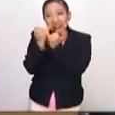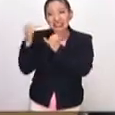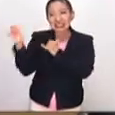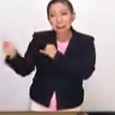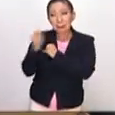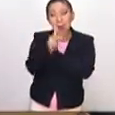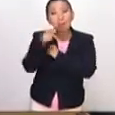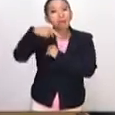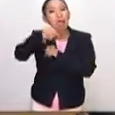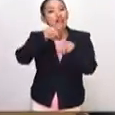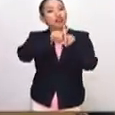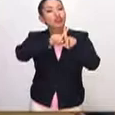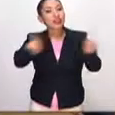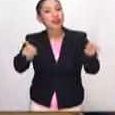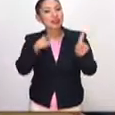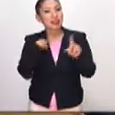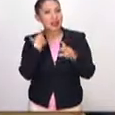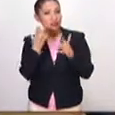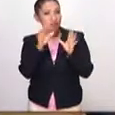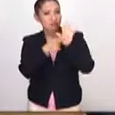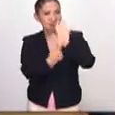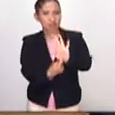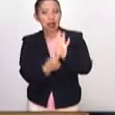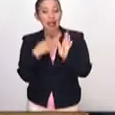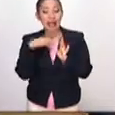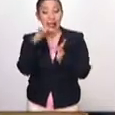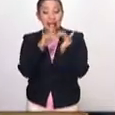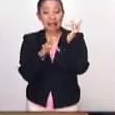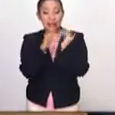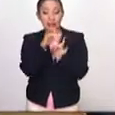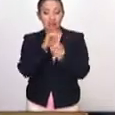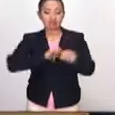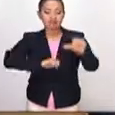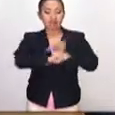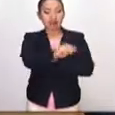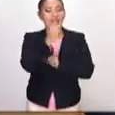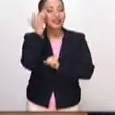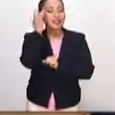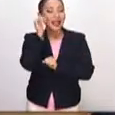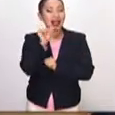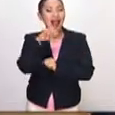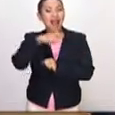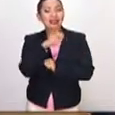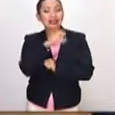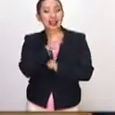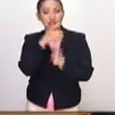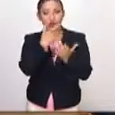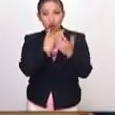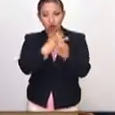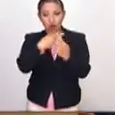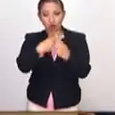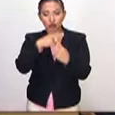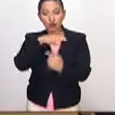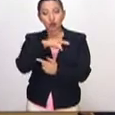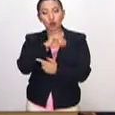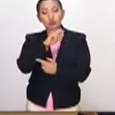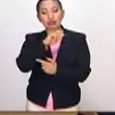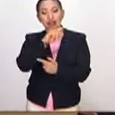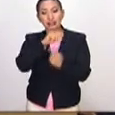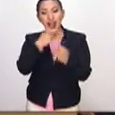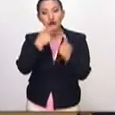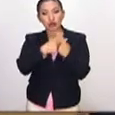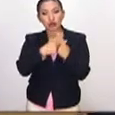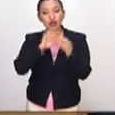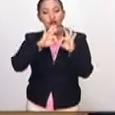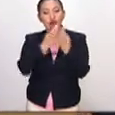con una temática diferente. Cristo es sustituido por San Andrés en una cruz que es de Cusata, es decir, una cruz en forma de